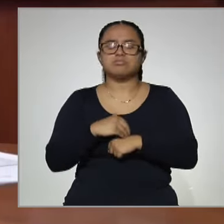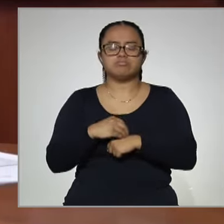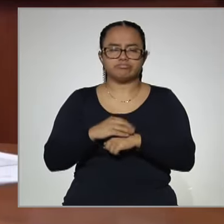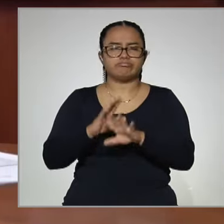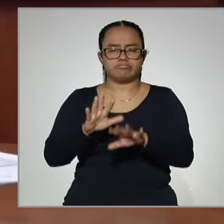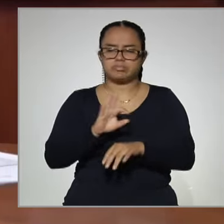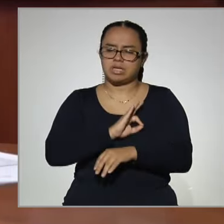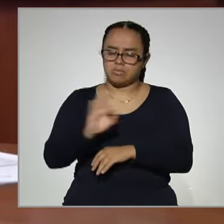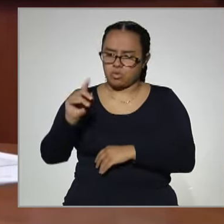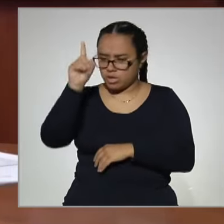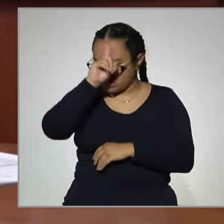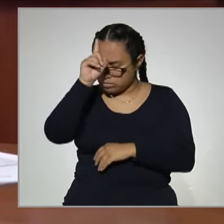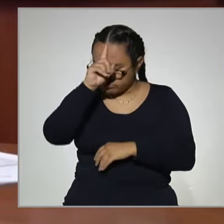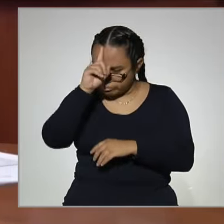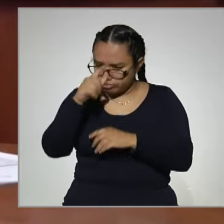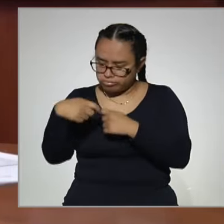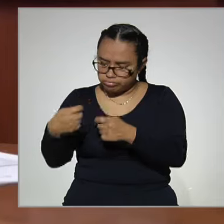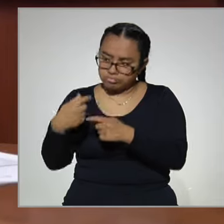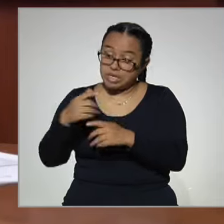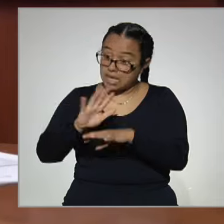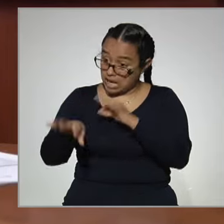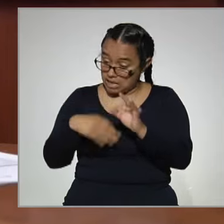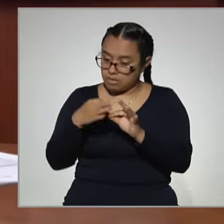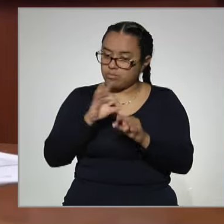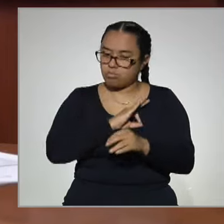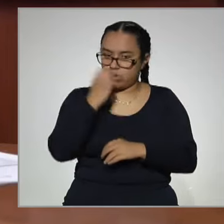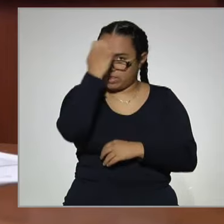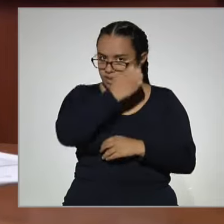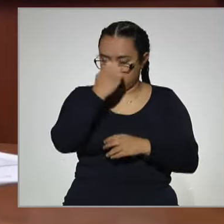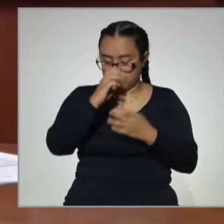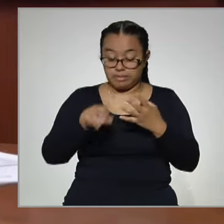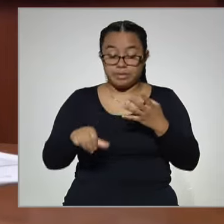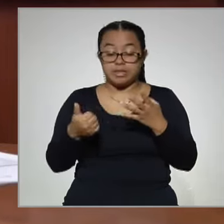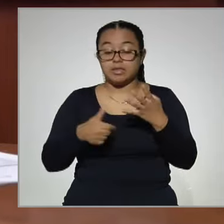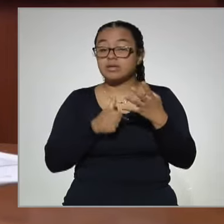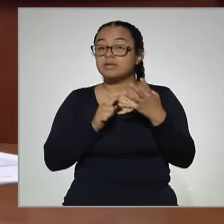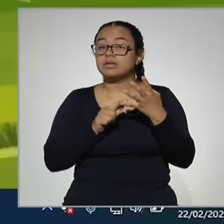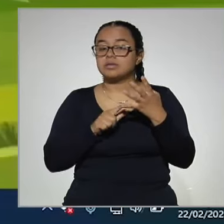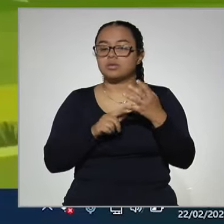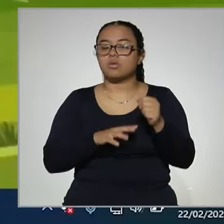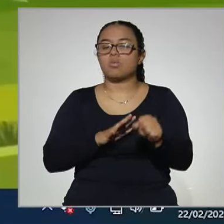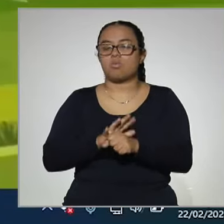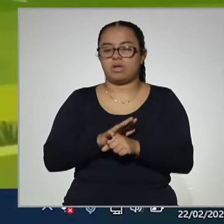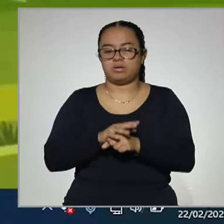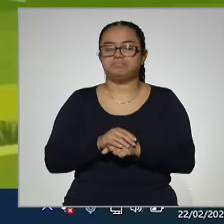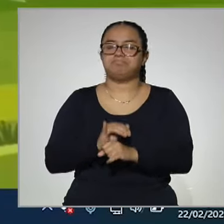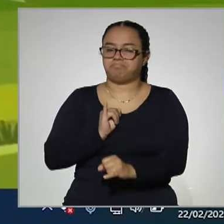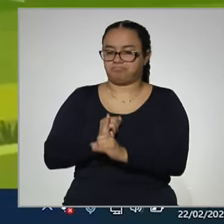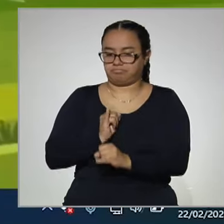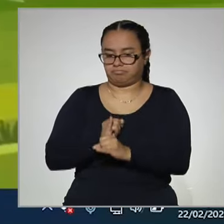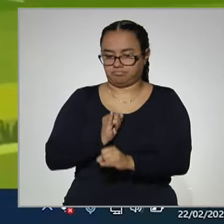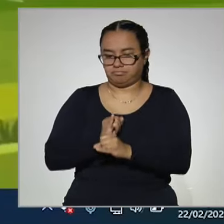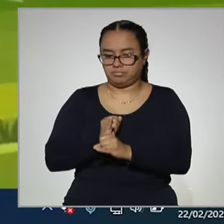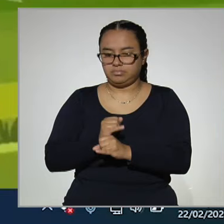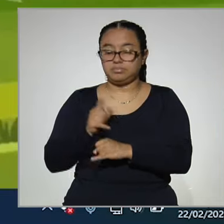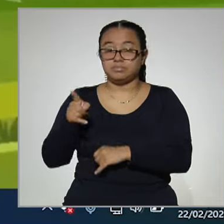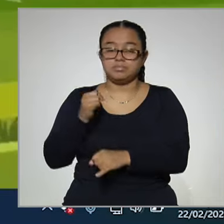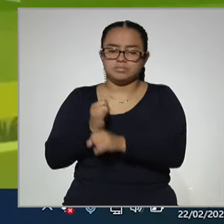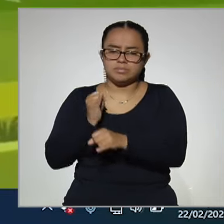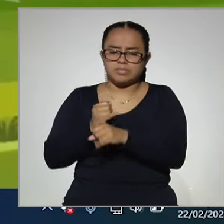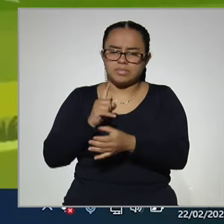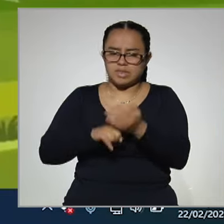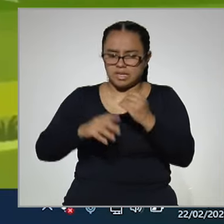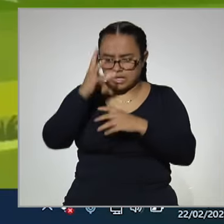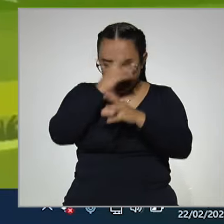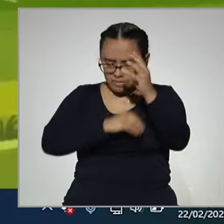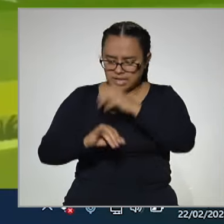proporciona asesoría y cuando esté listo presenta su examen. Y la cuarta es la versión que tenemos en línea, que es la plataforma Aprende